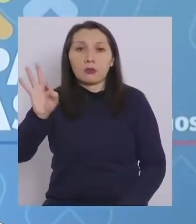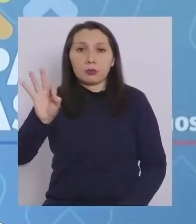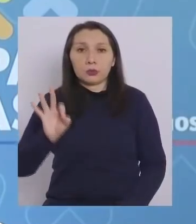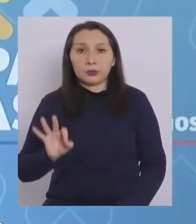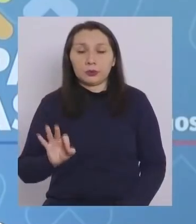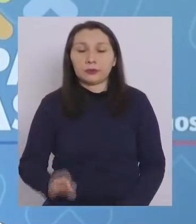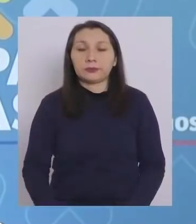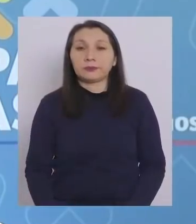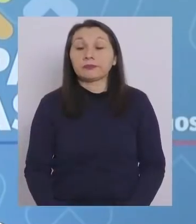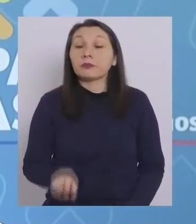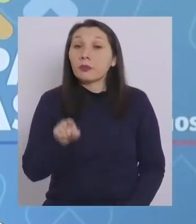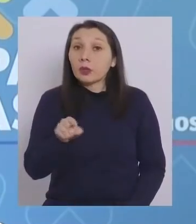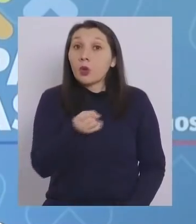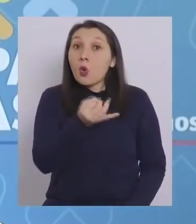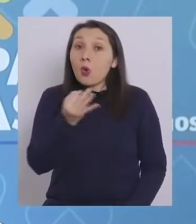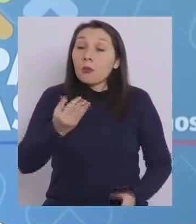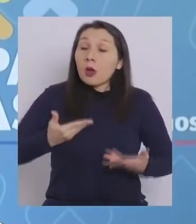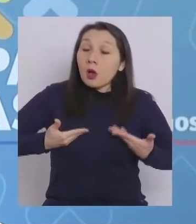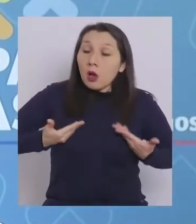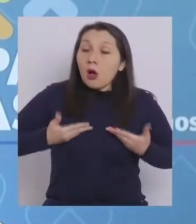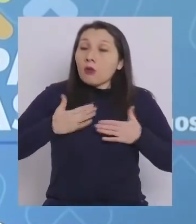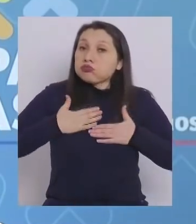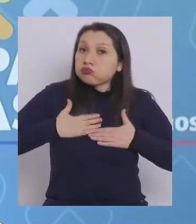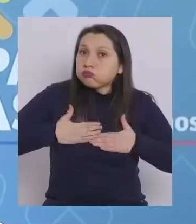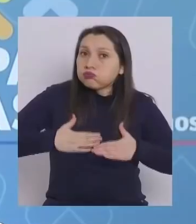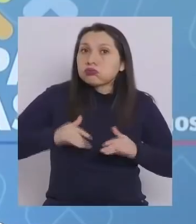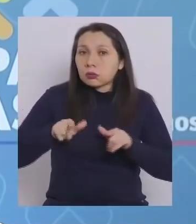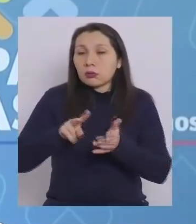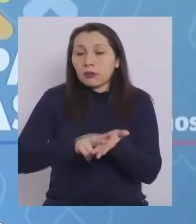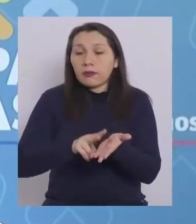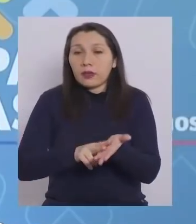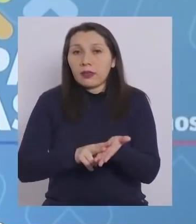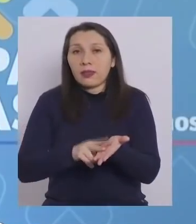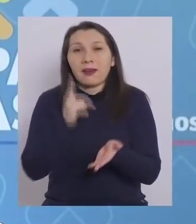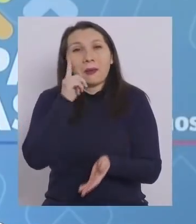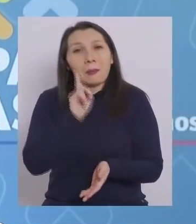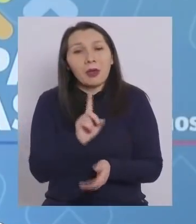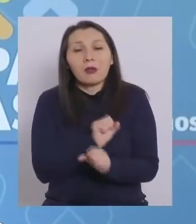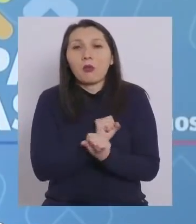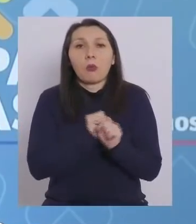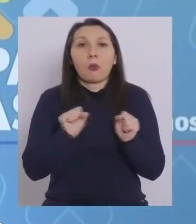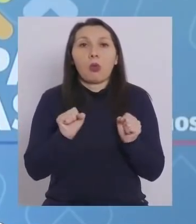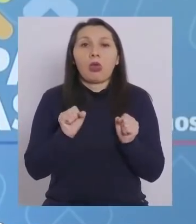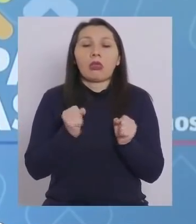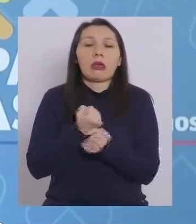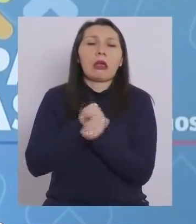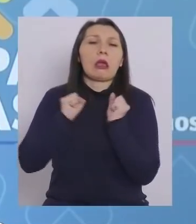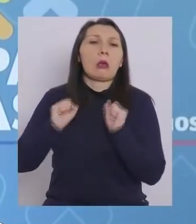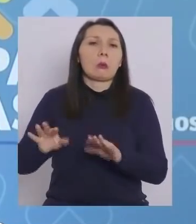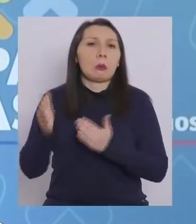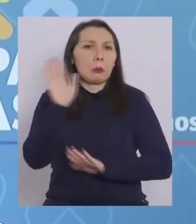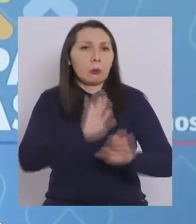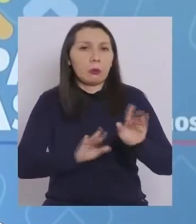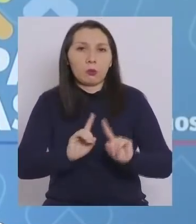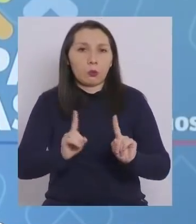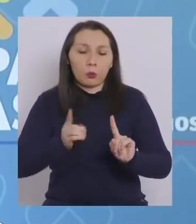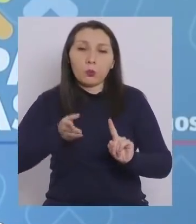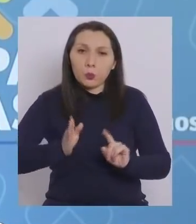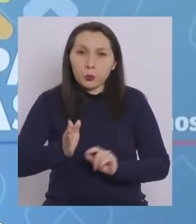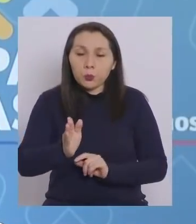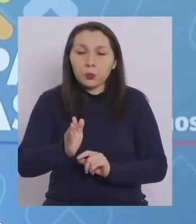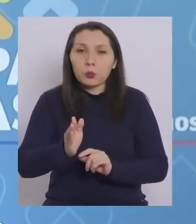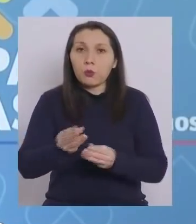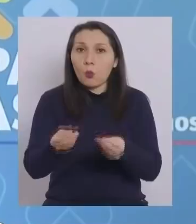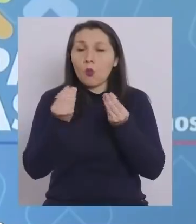Son cifras alentadoras, evidentemente. Sin embargo, no podemos bajar los brazos. Seguiremos con